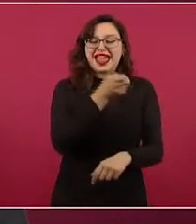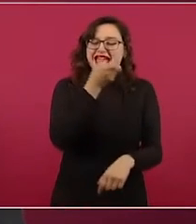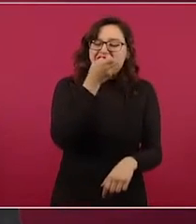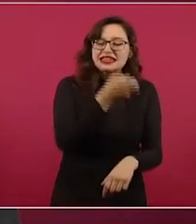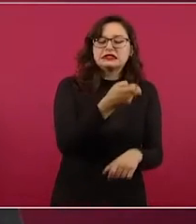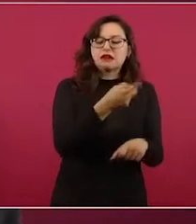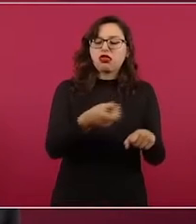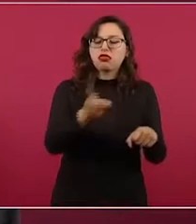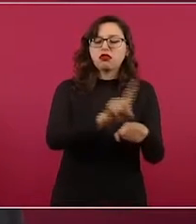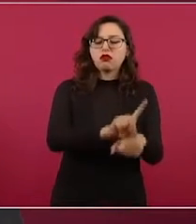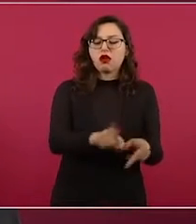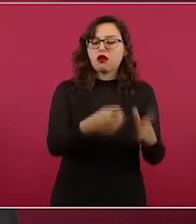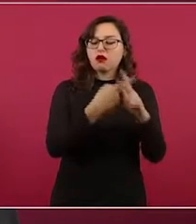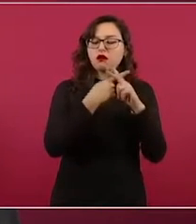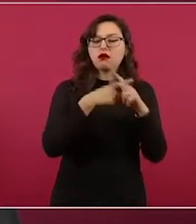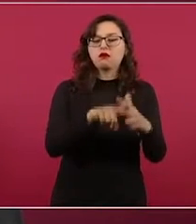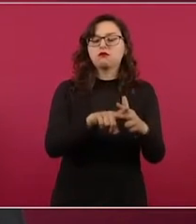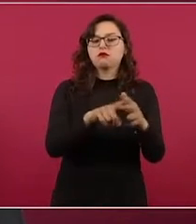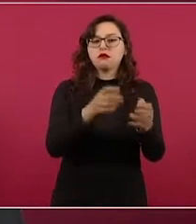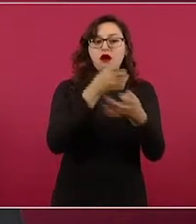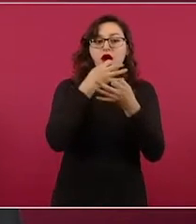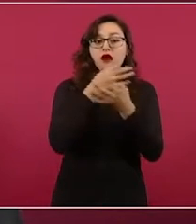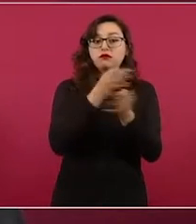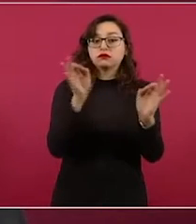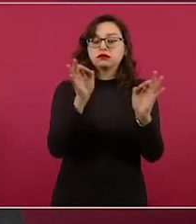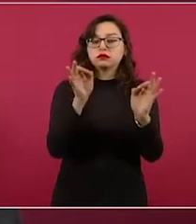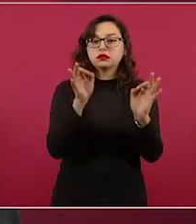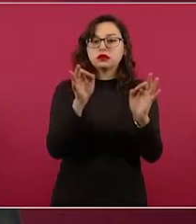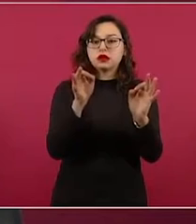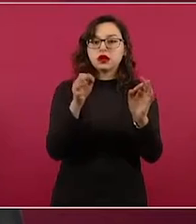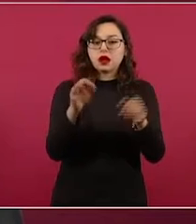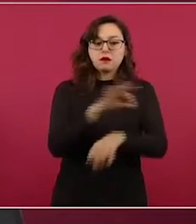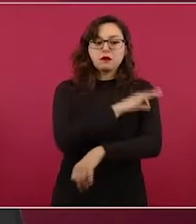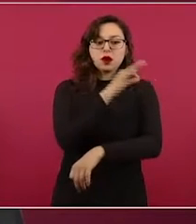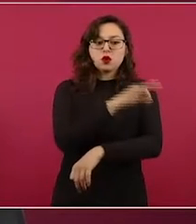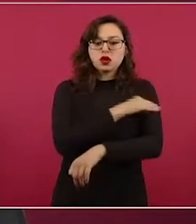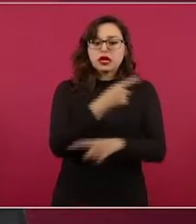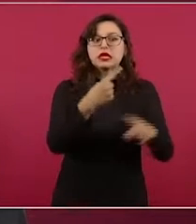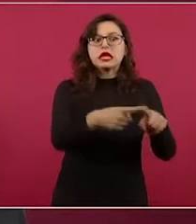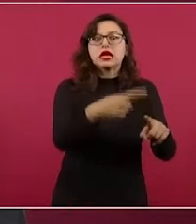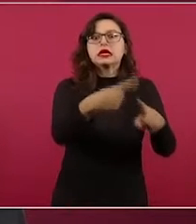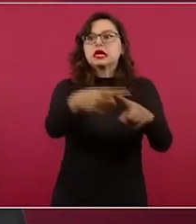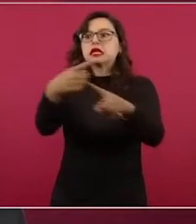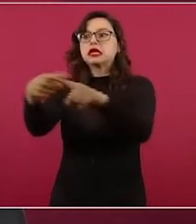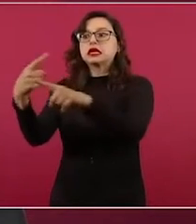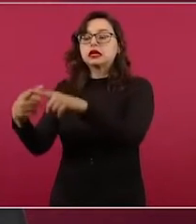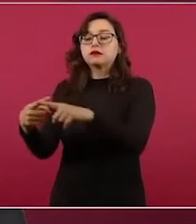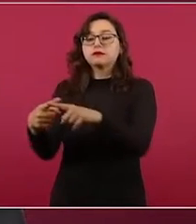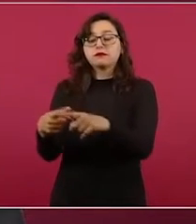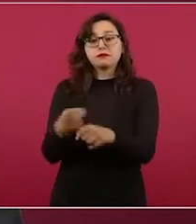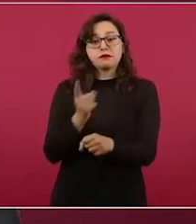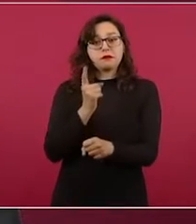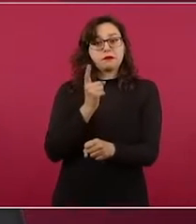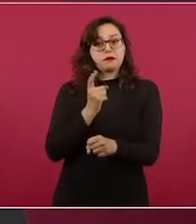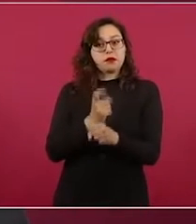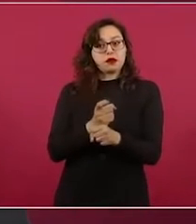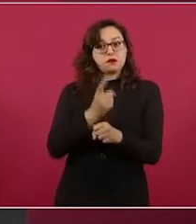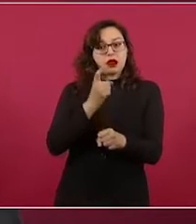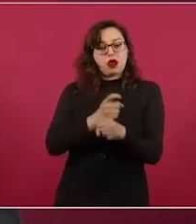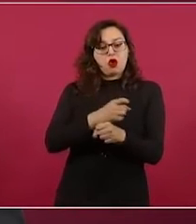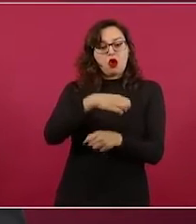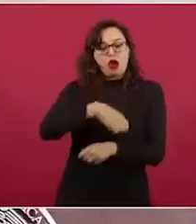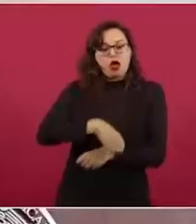serían la priorización de acuerdo al riesgo, considerando principalmente la edad por ser la variable